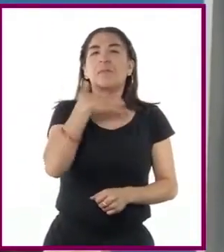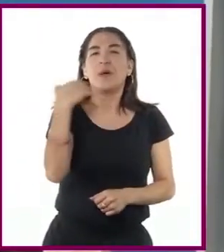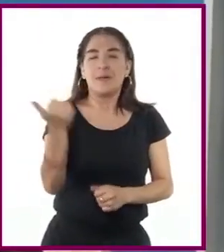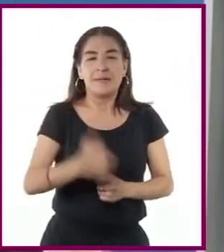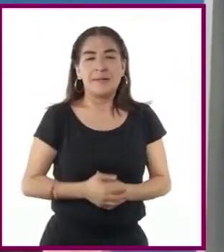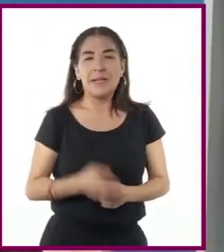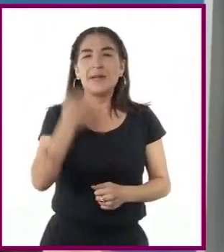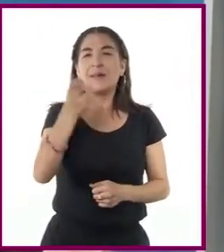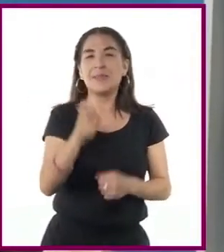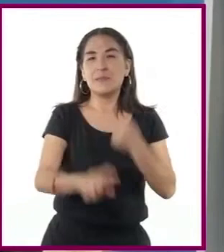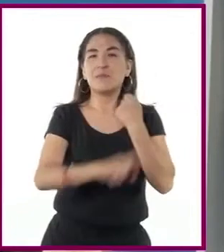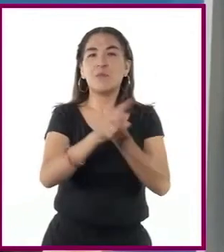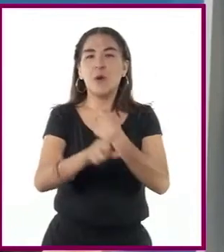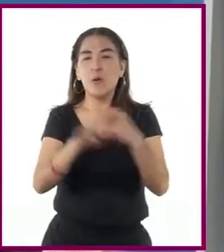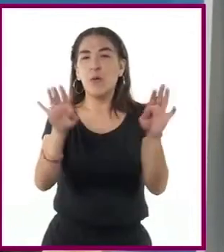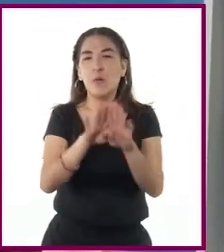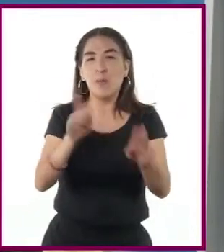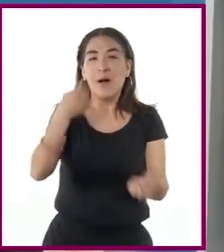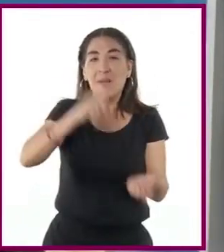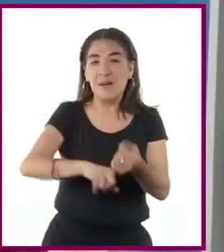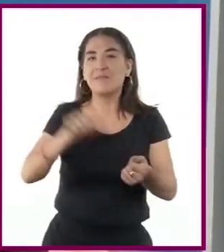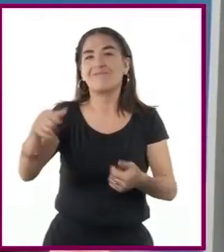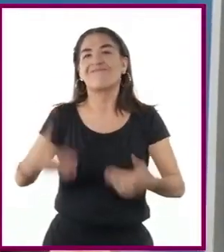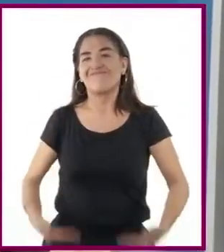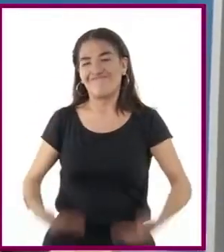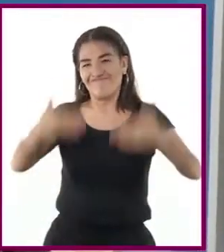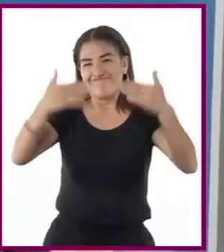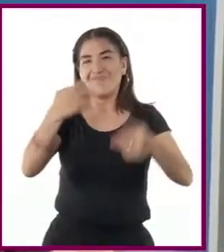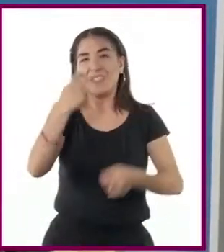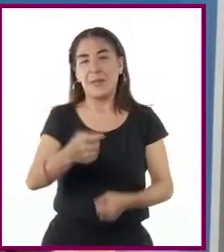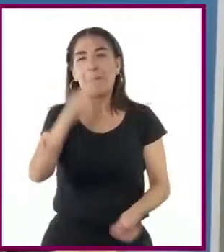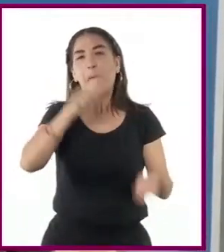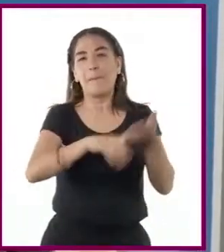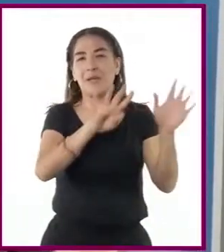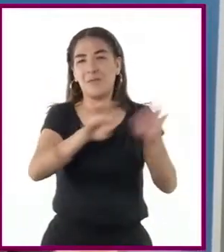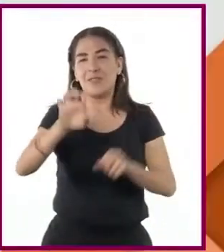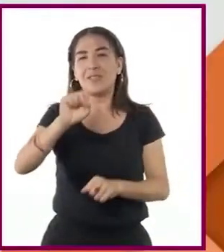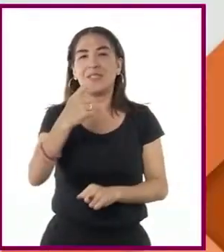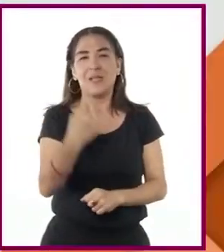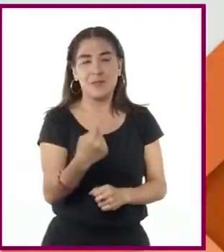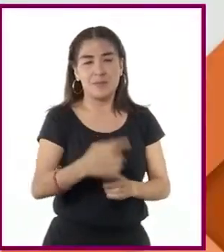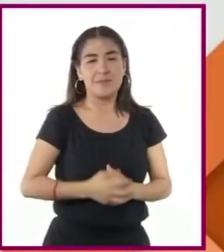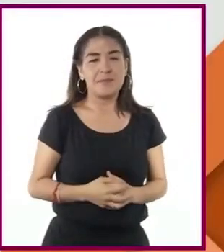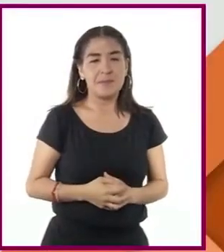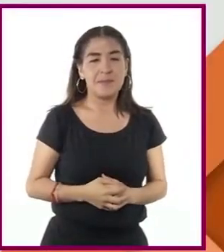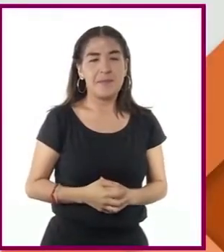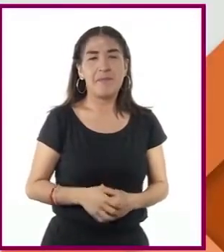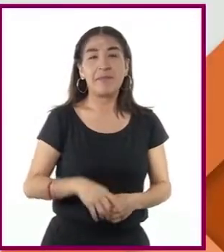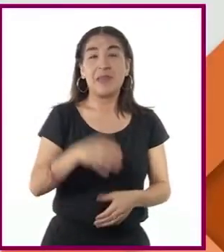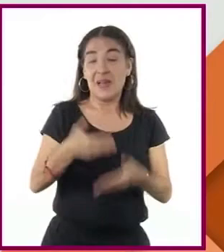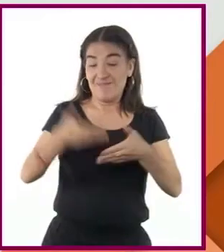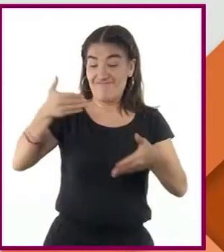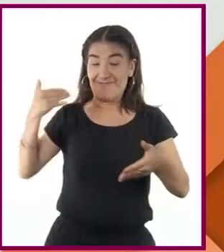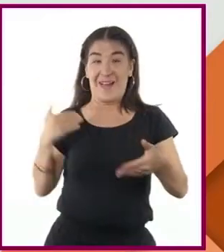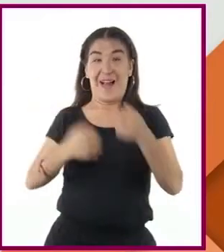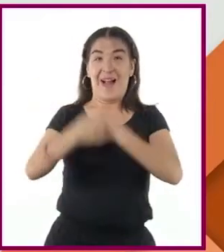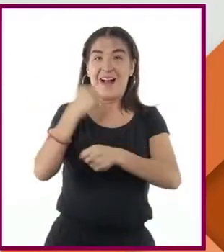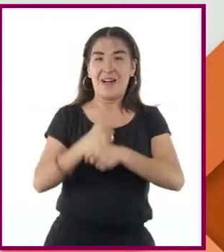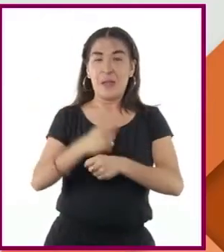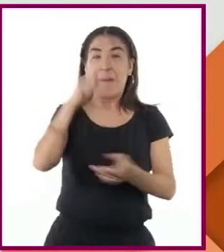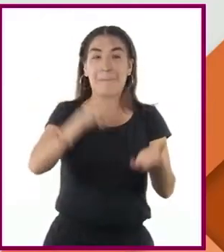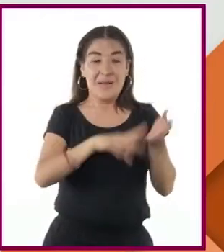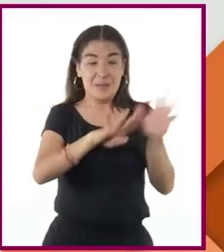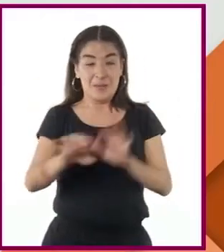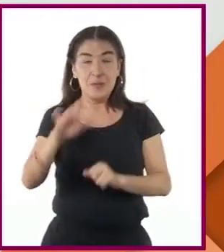cuya partición llevó a la construcción del Muro de Berlín en 1961. Años atrás, en 1950, se